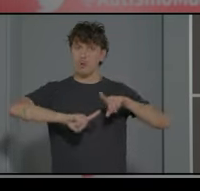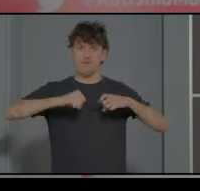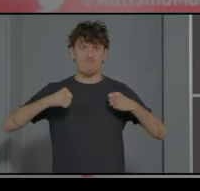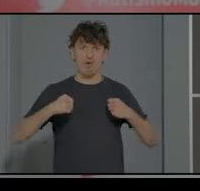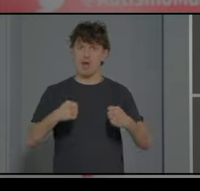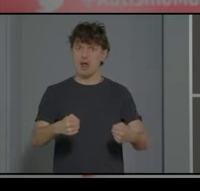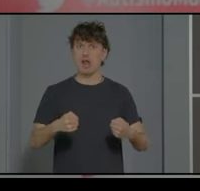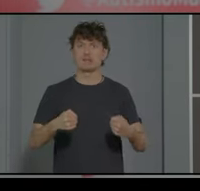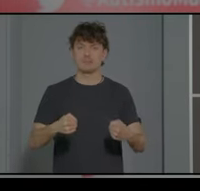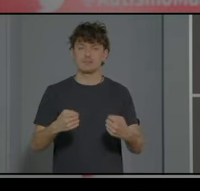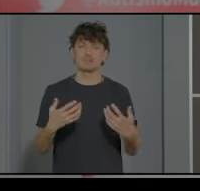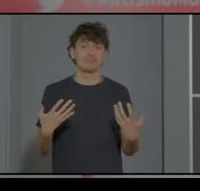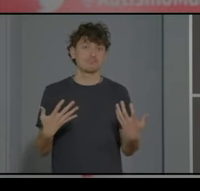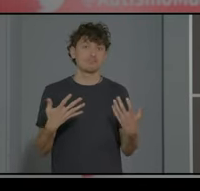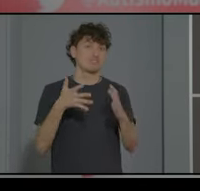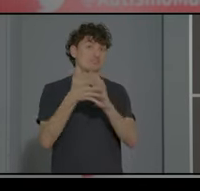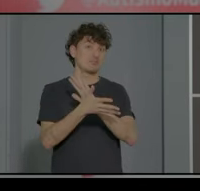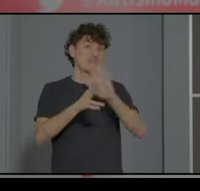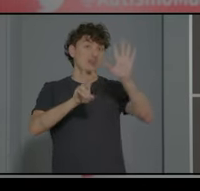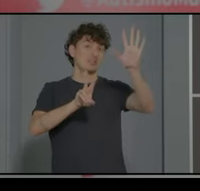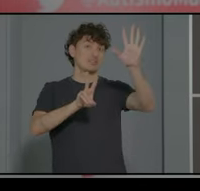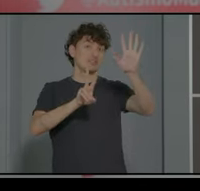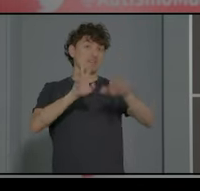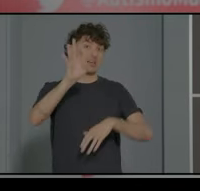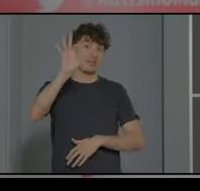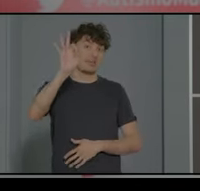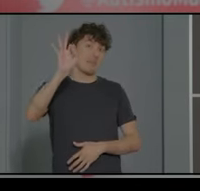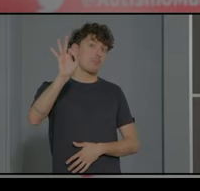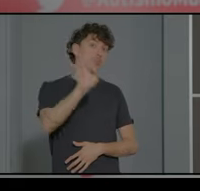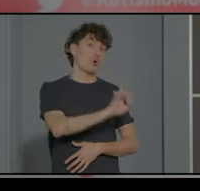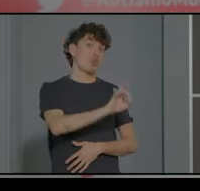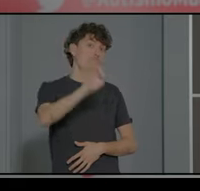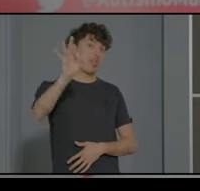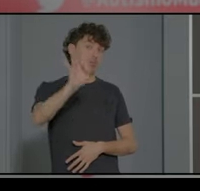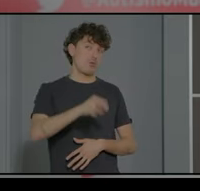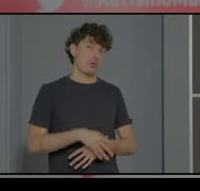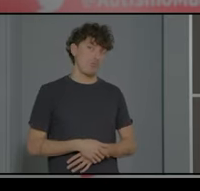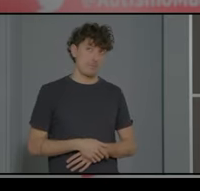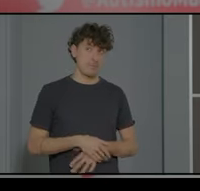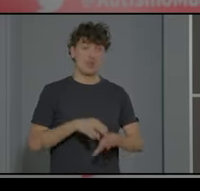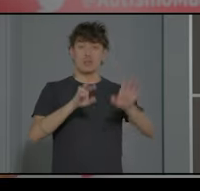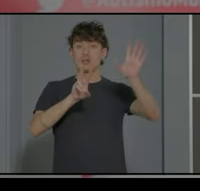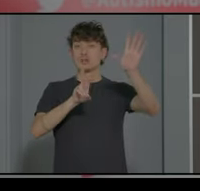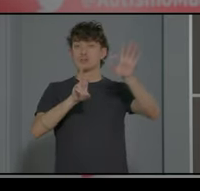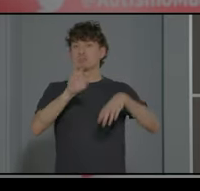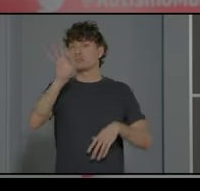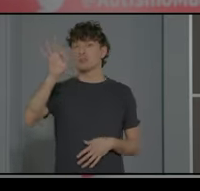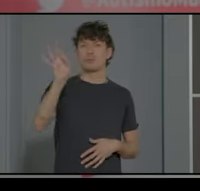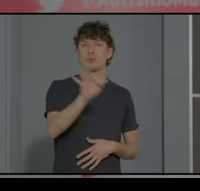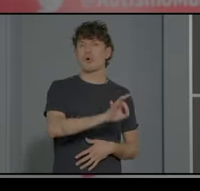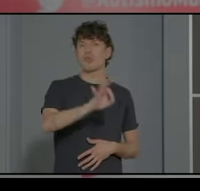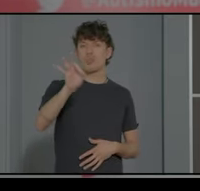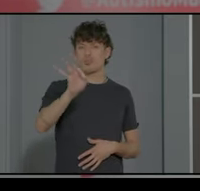estamos hablando de un 70% un 70% que tiene en gran medida